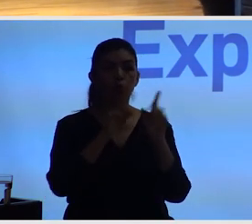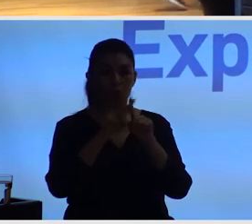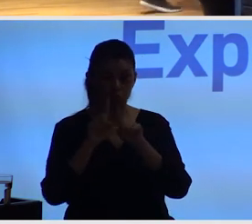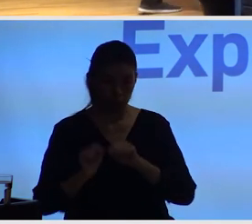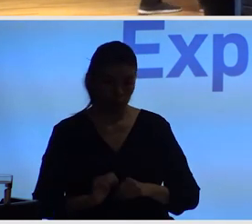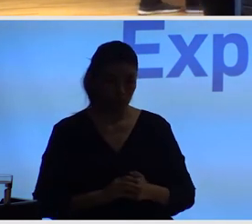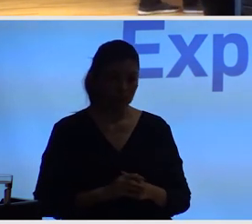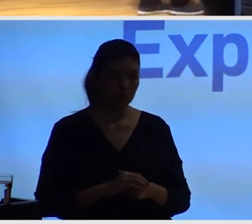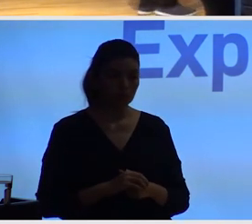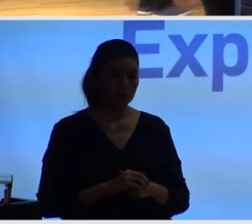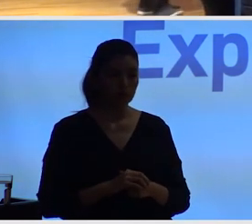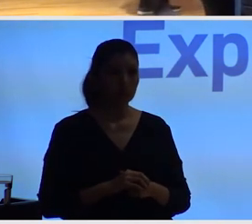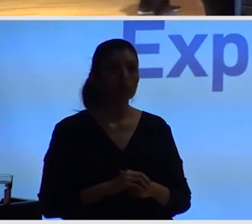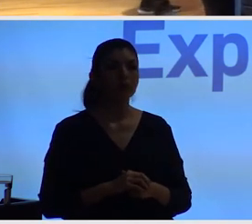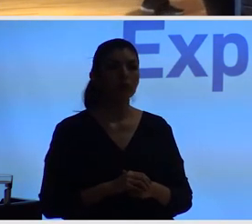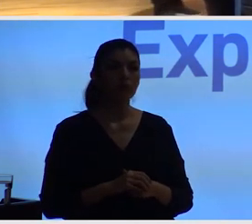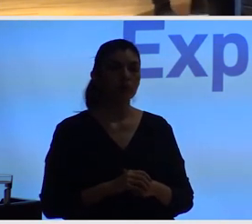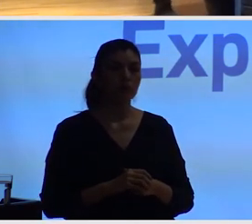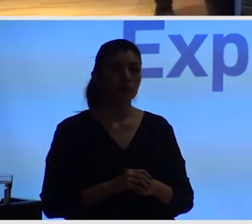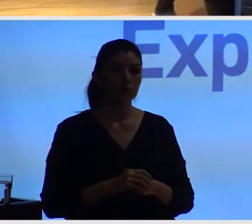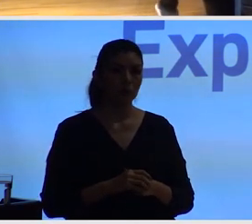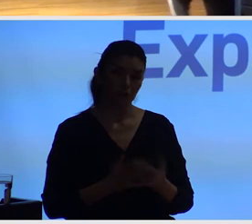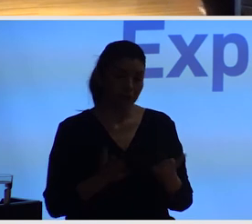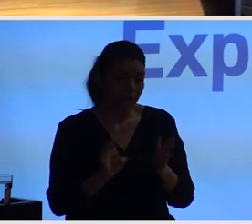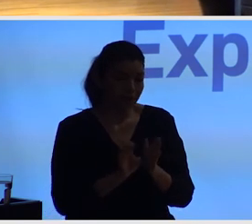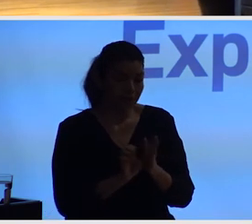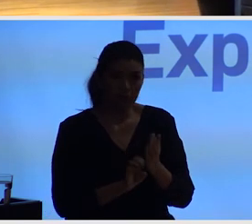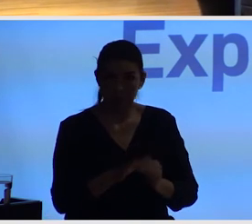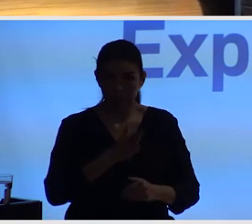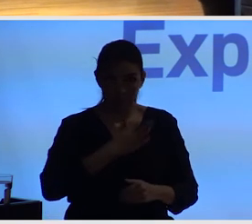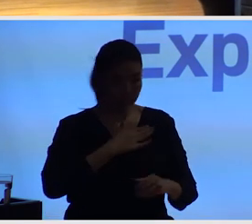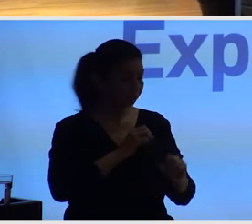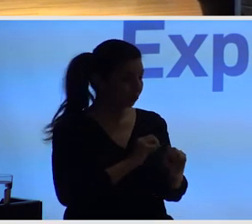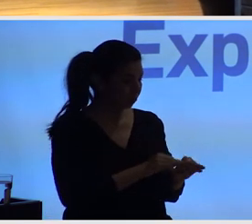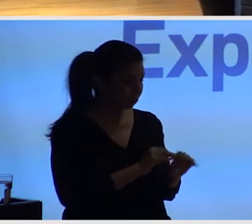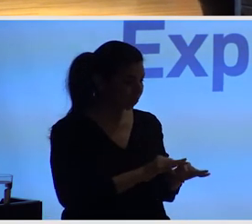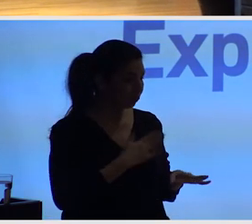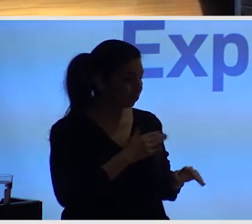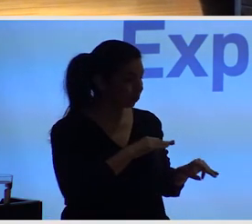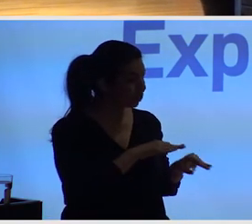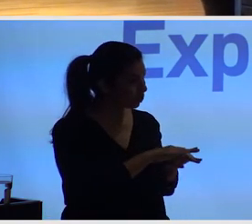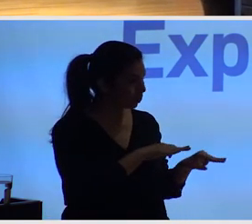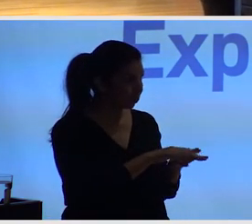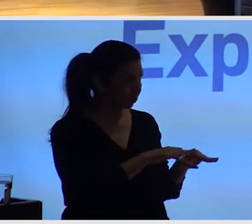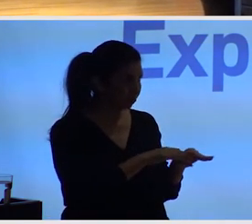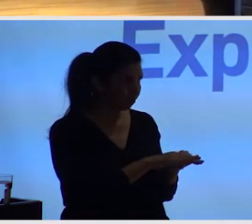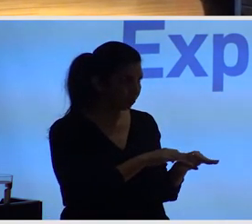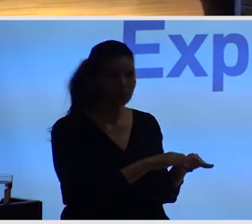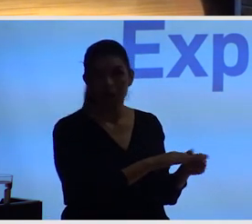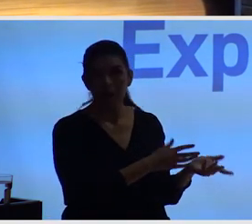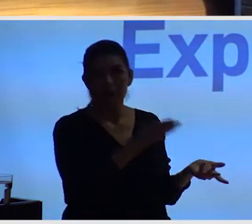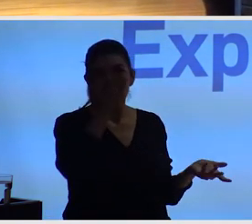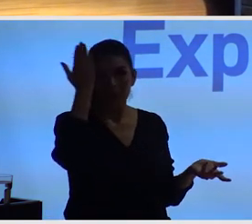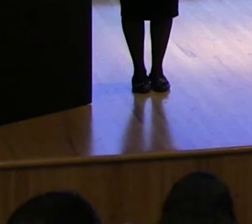Al fin y cabo la oficina de Guell en San Francisco se formó como la unión del grupo de Guell que había hecho mucha